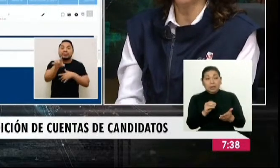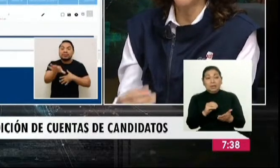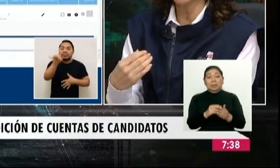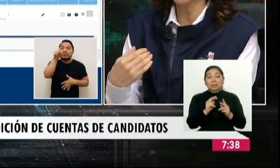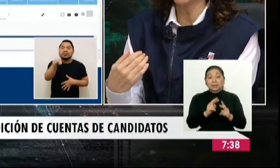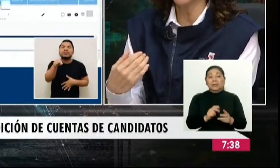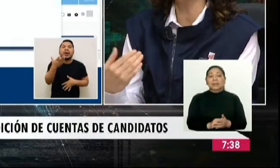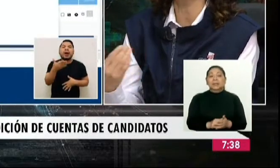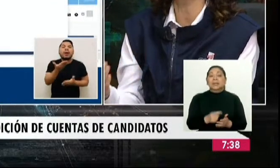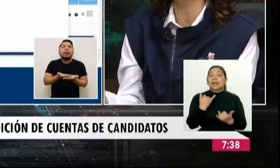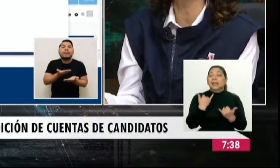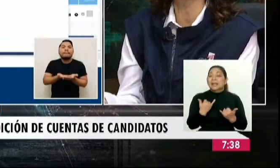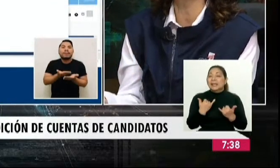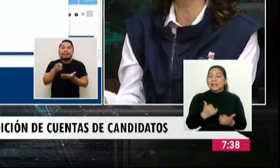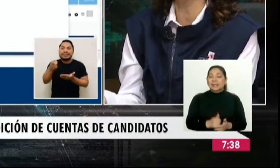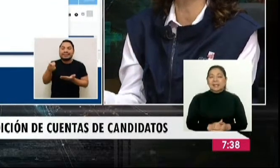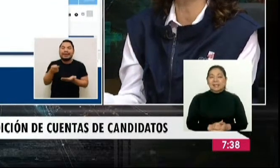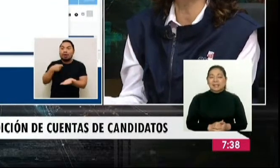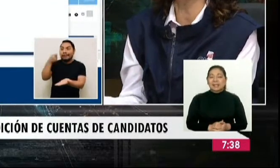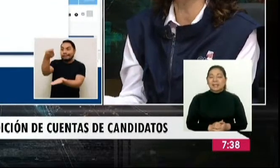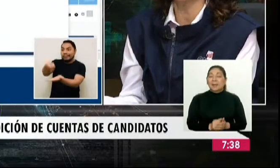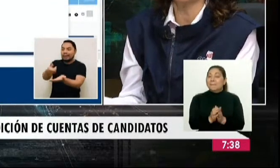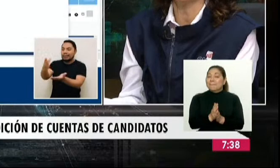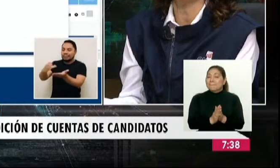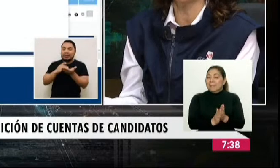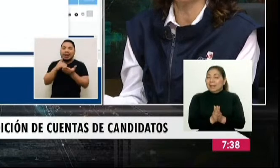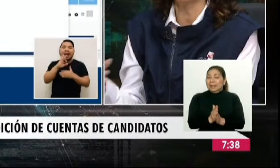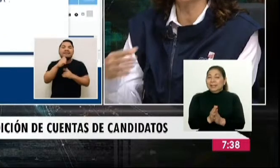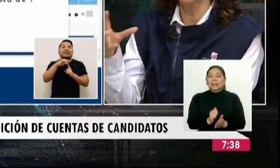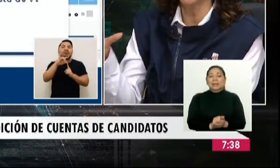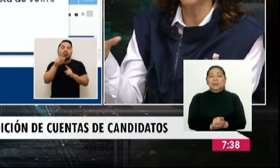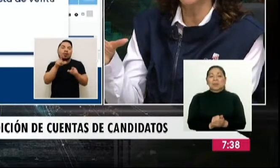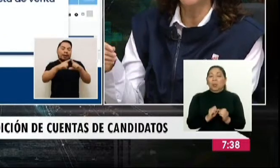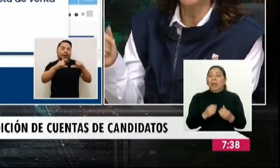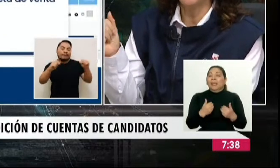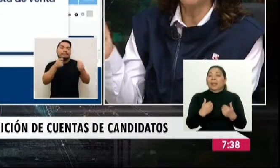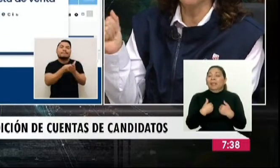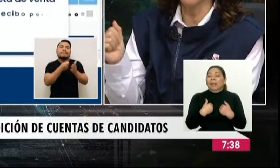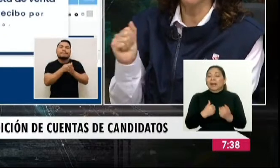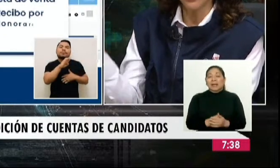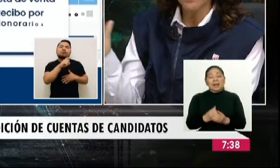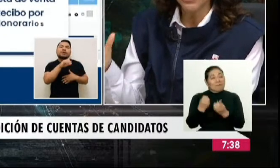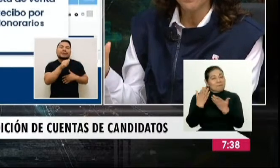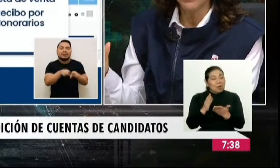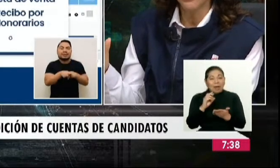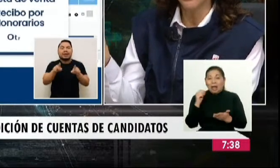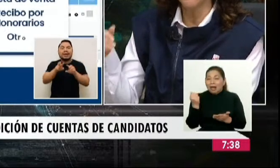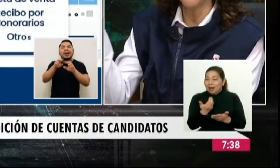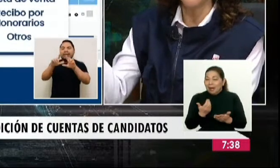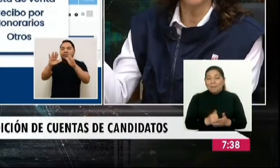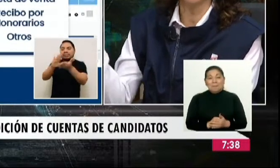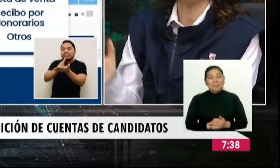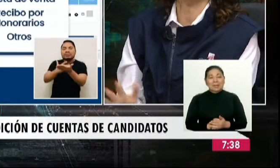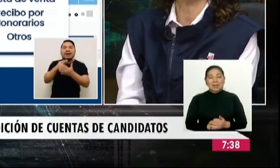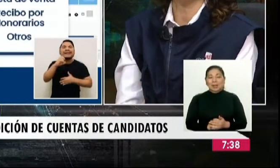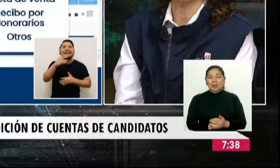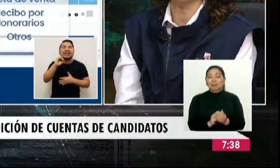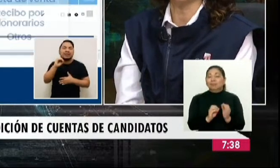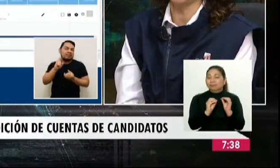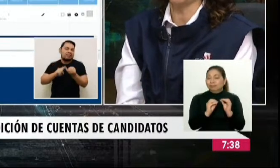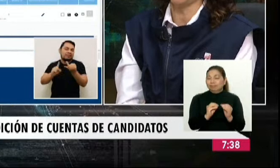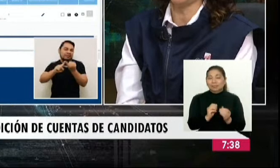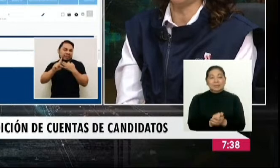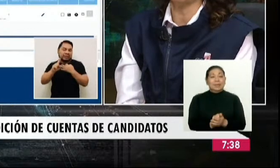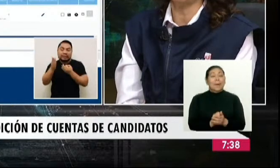observar. Ese era uno de los beneficios de la plataforma, poder tener la información rápidamente y esté a